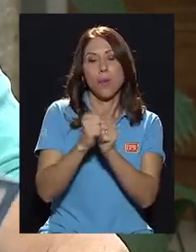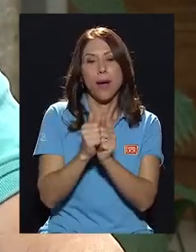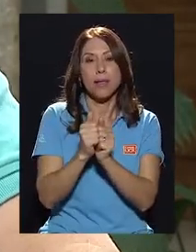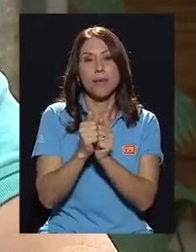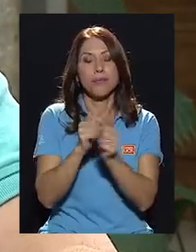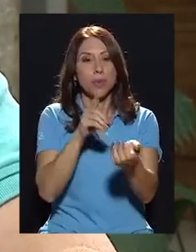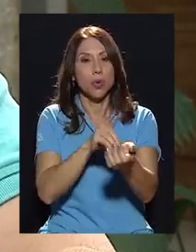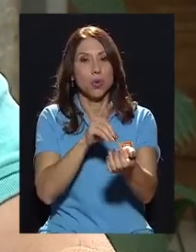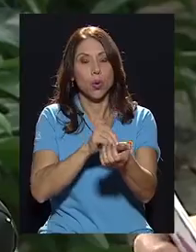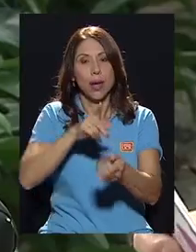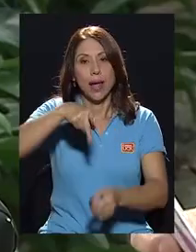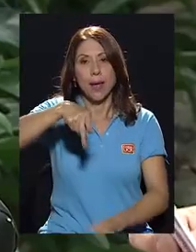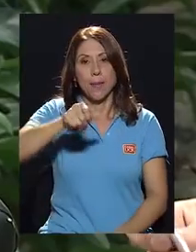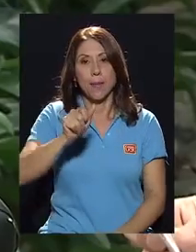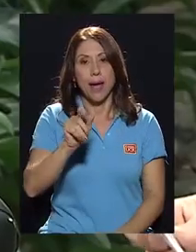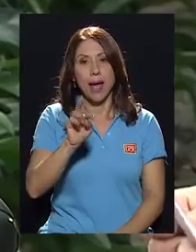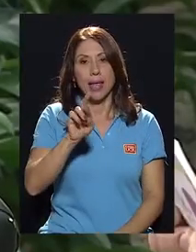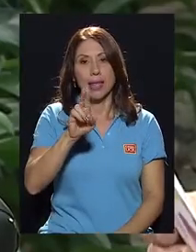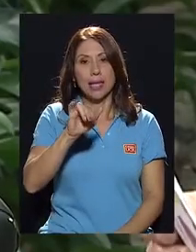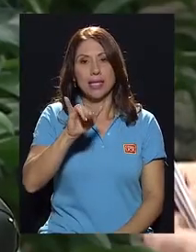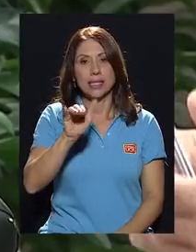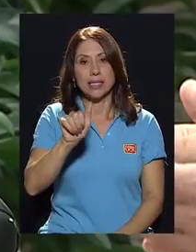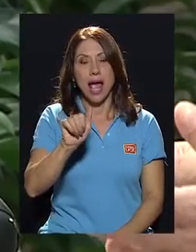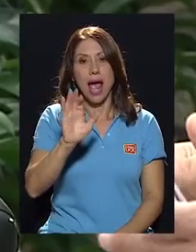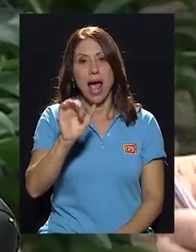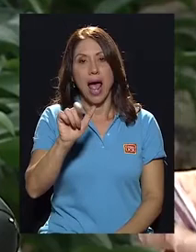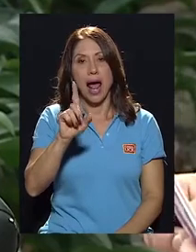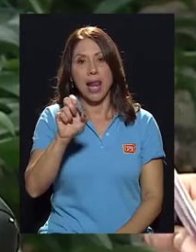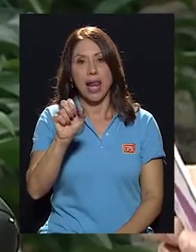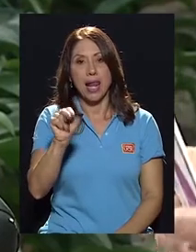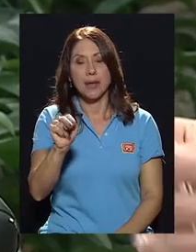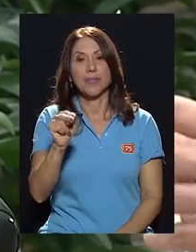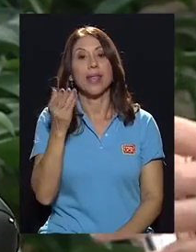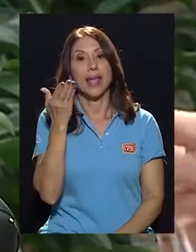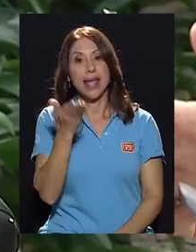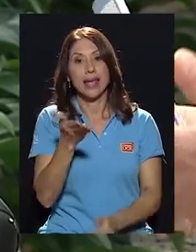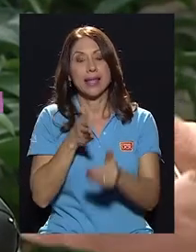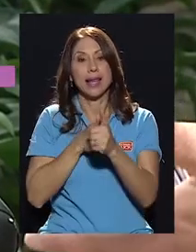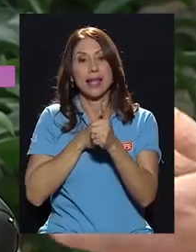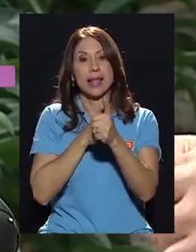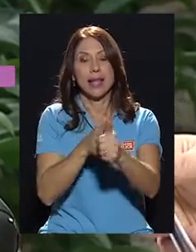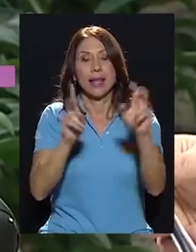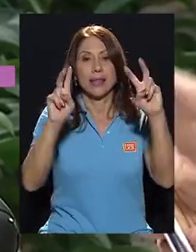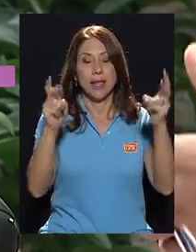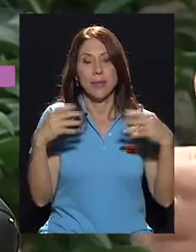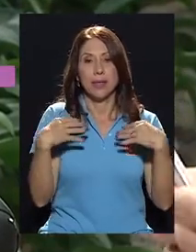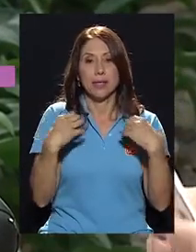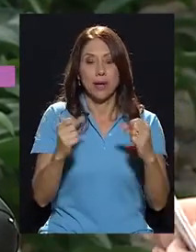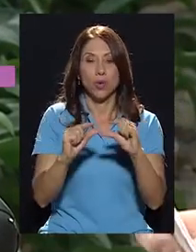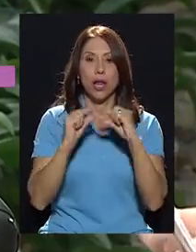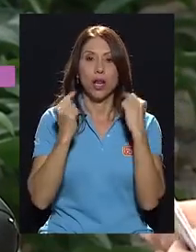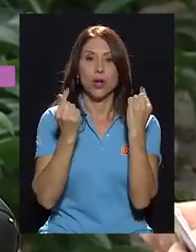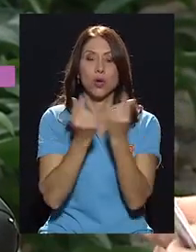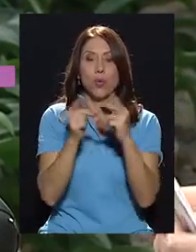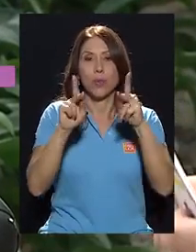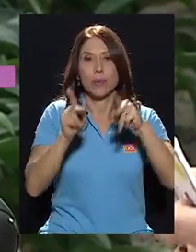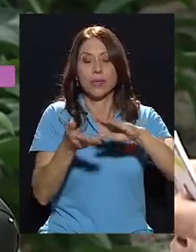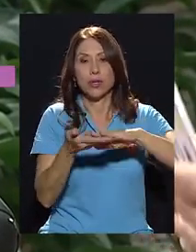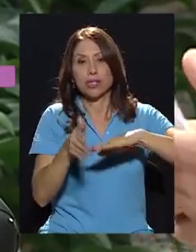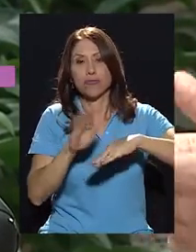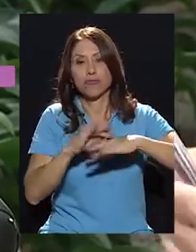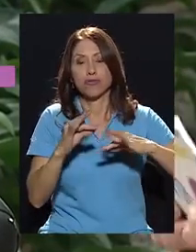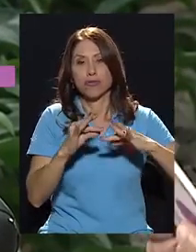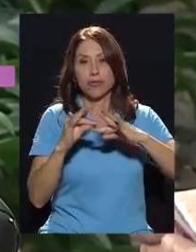la doctora Patricia Allen. Ella es quien lidera en la temática de salud al grupo de expertos